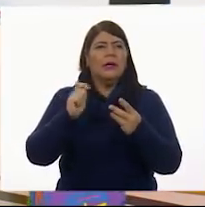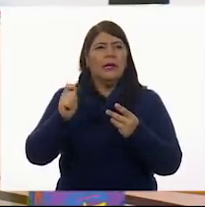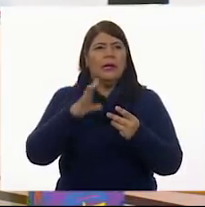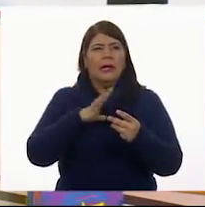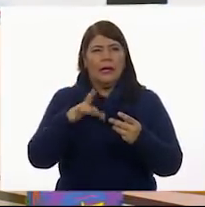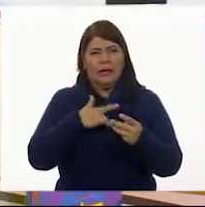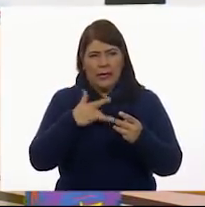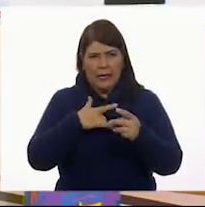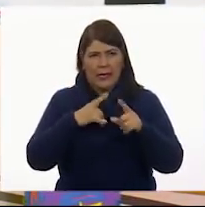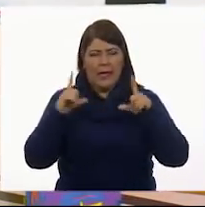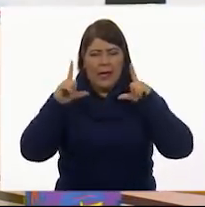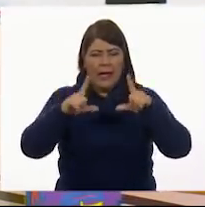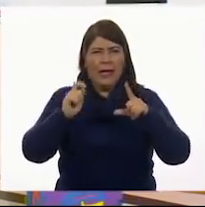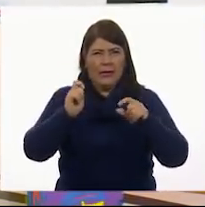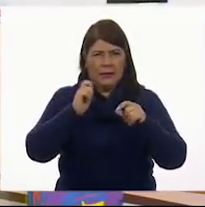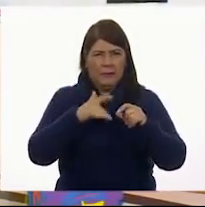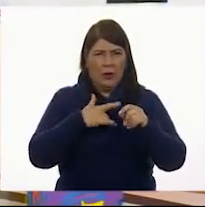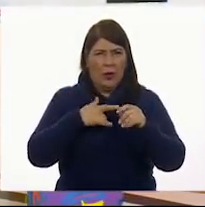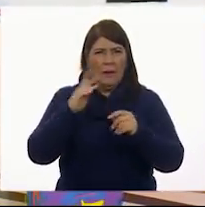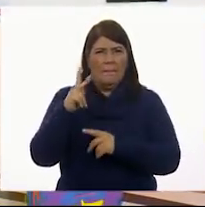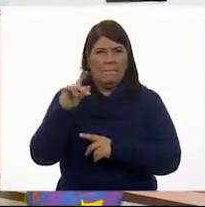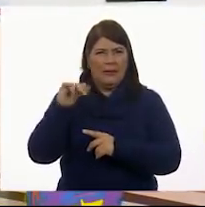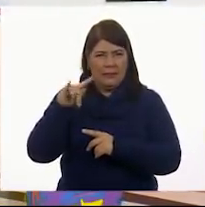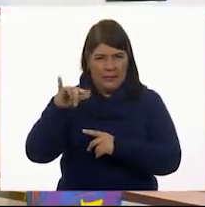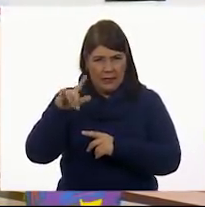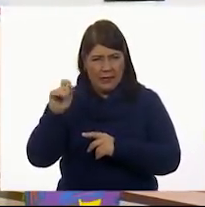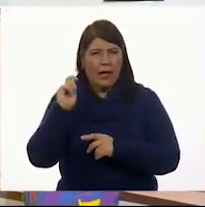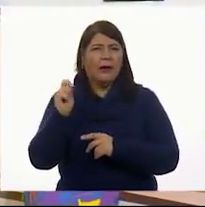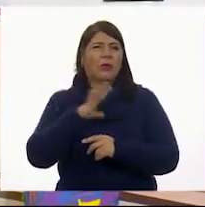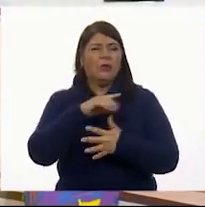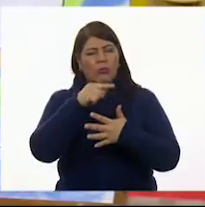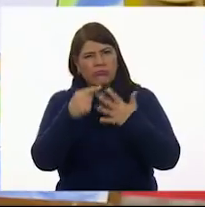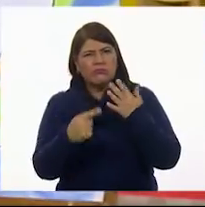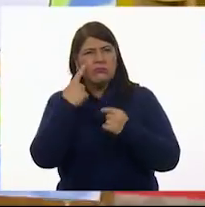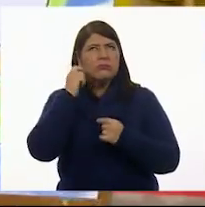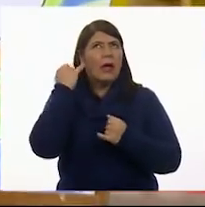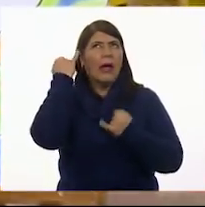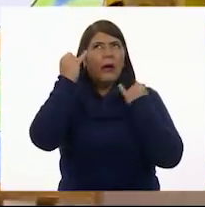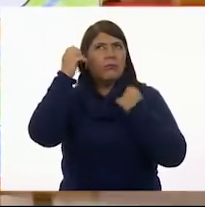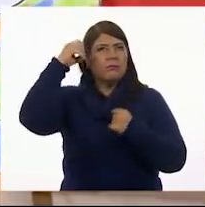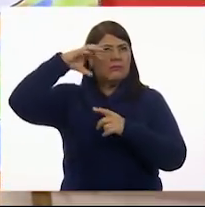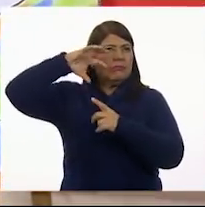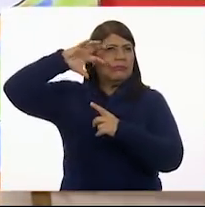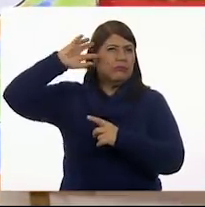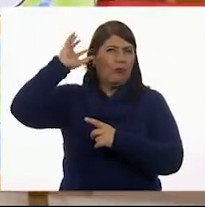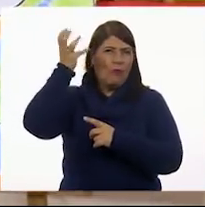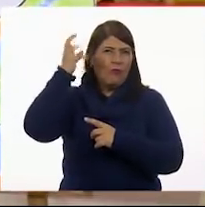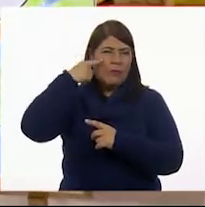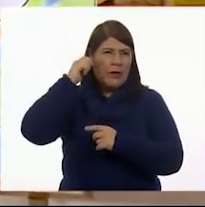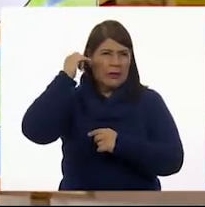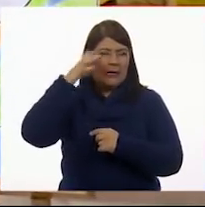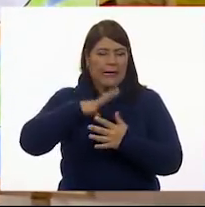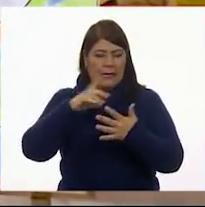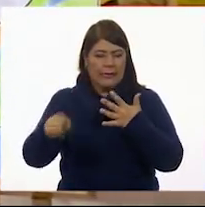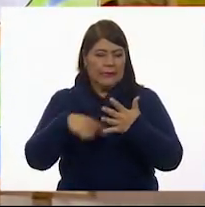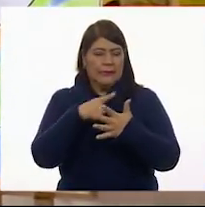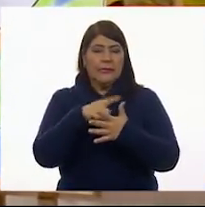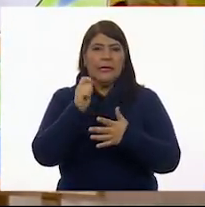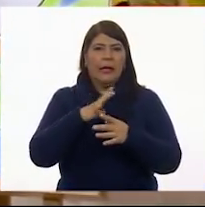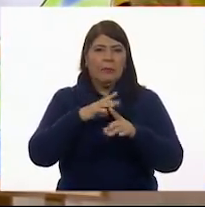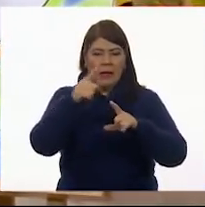Tenemos un foco que es una idea que se nos tiene que ocurrir. ¿Cuál será el misterio? Y tenemos una paleta con